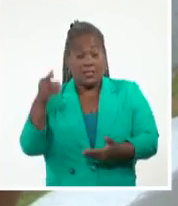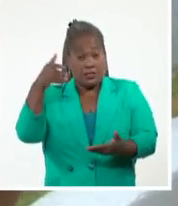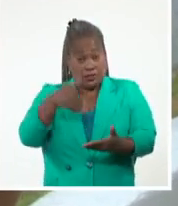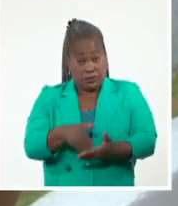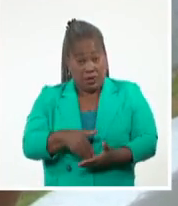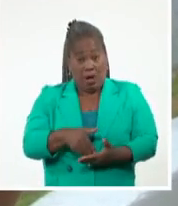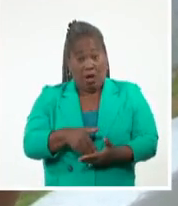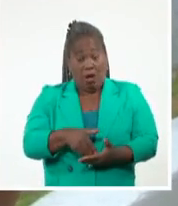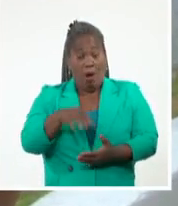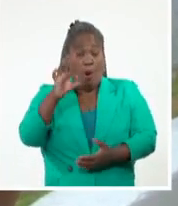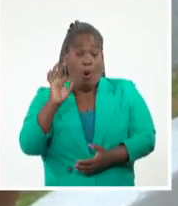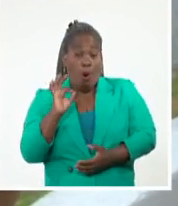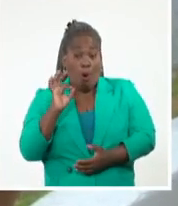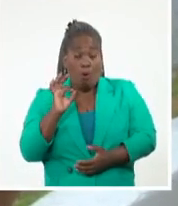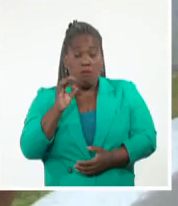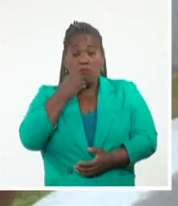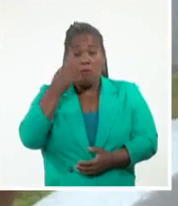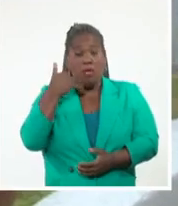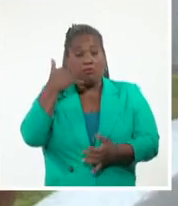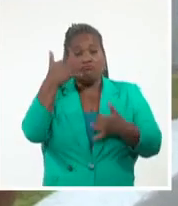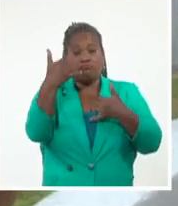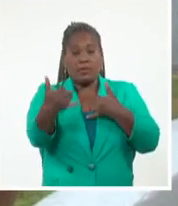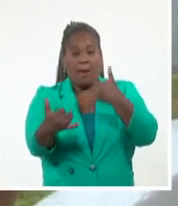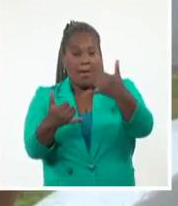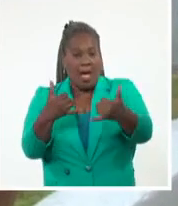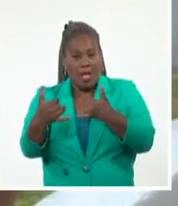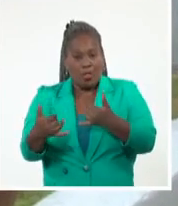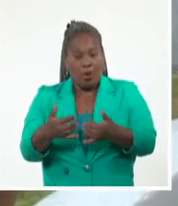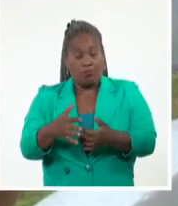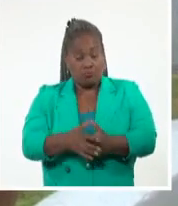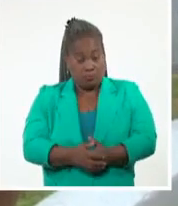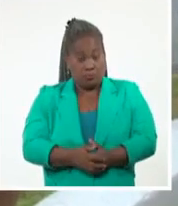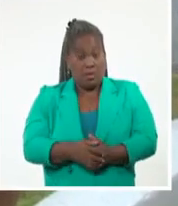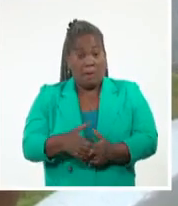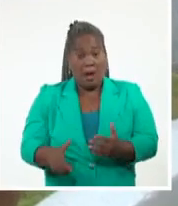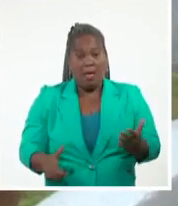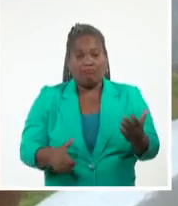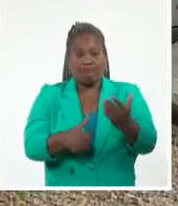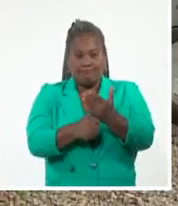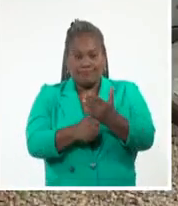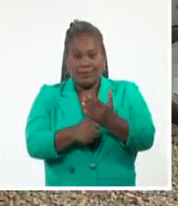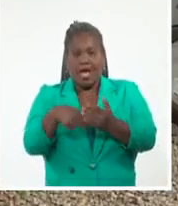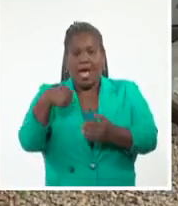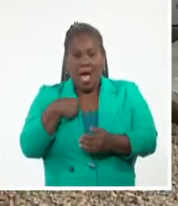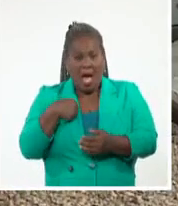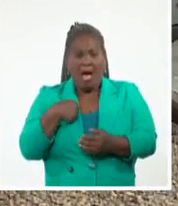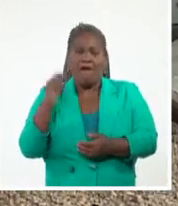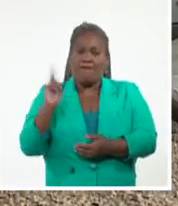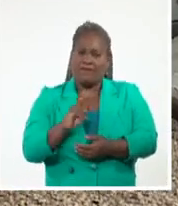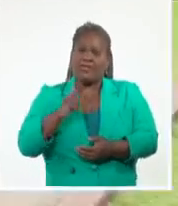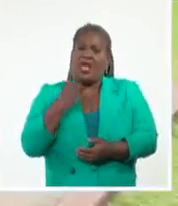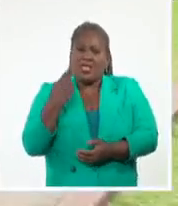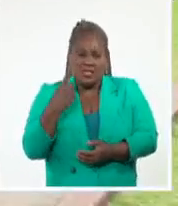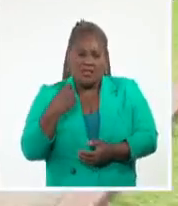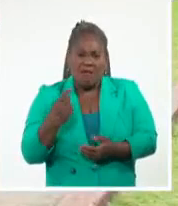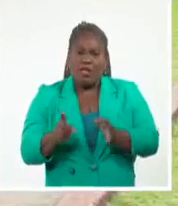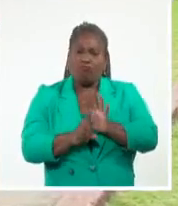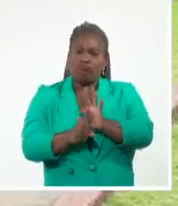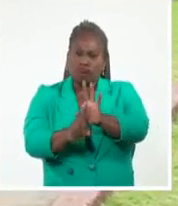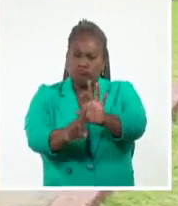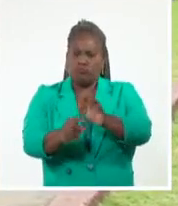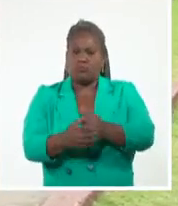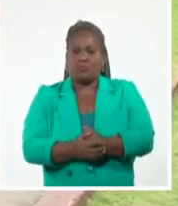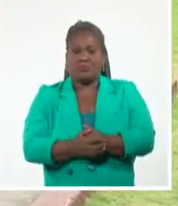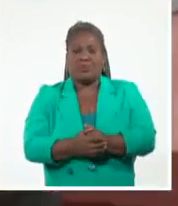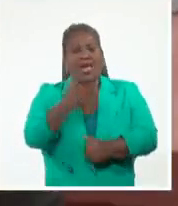pueden acceder llamando al museo para reservar este servicio de visita guiada en nuestra instalación. A usted las